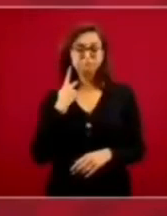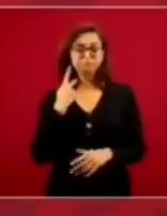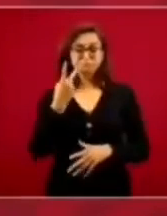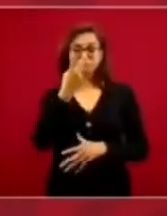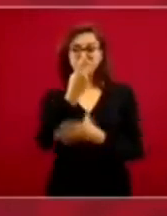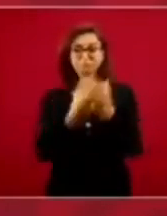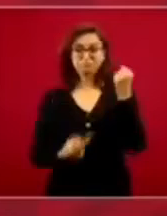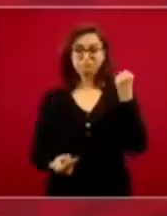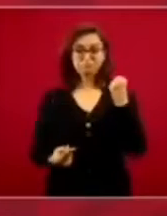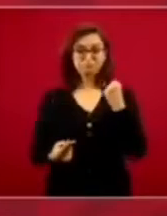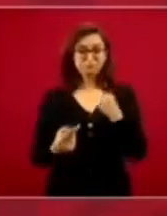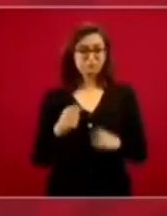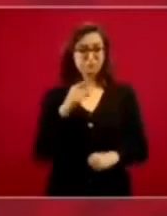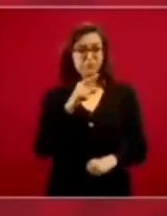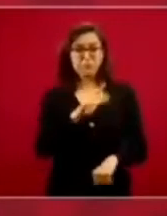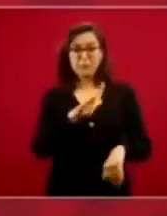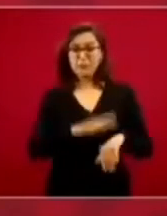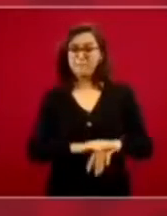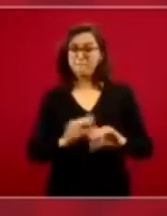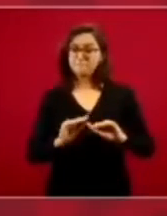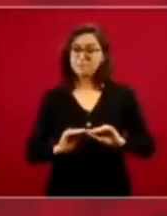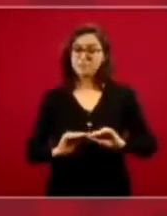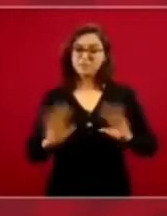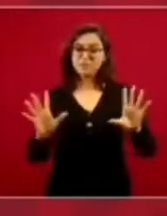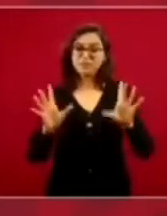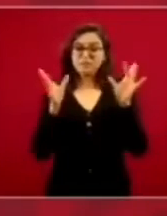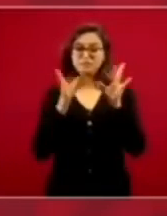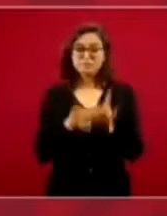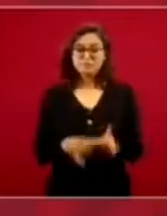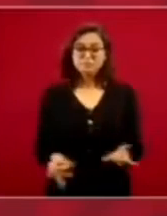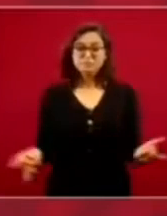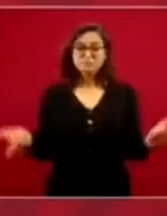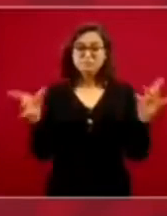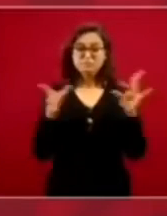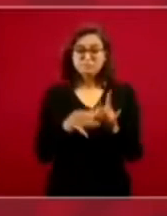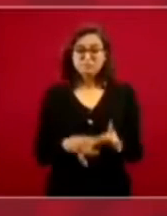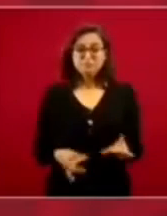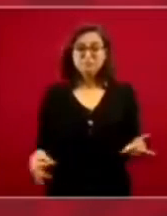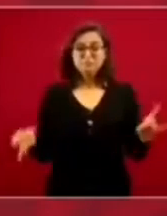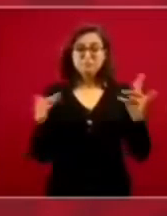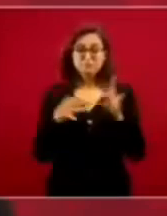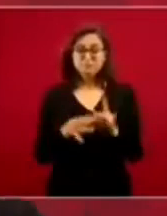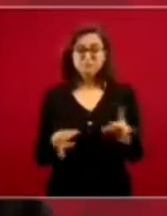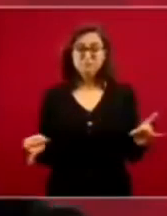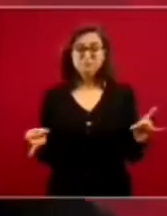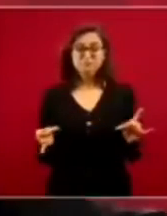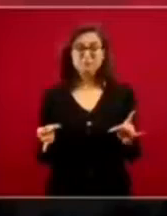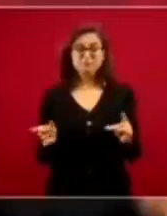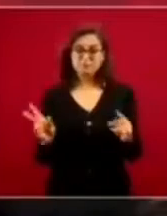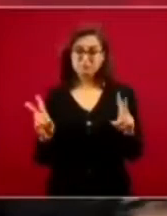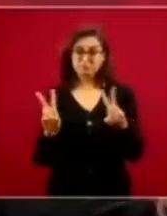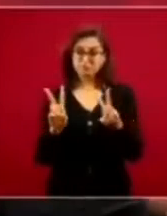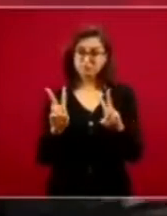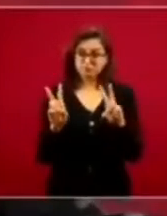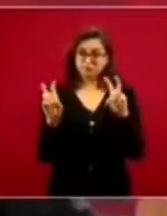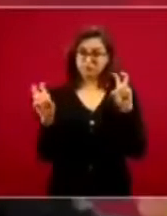hablado con más claridad en México sobre